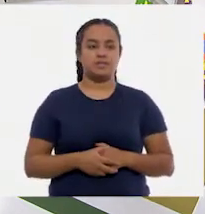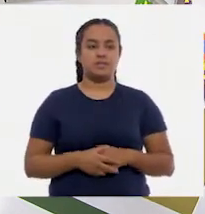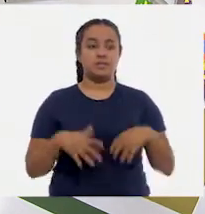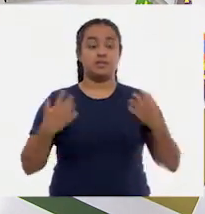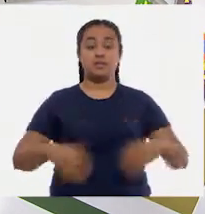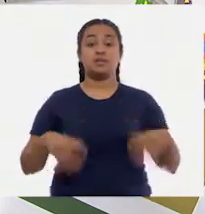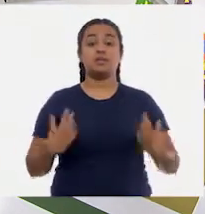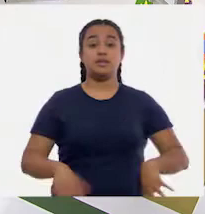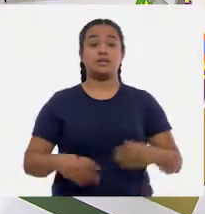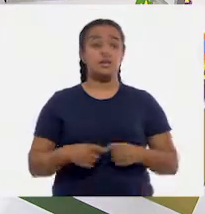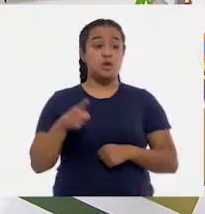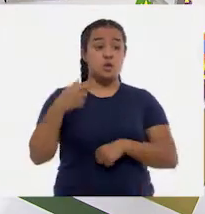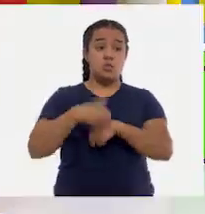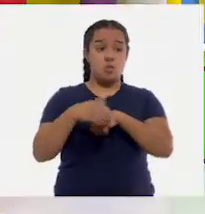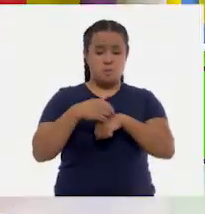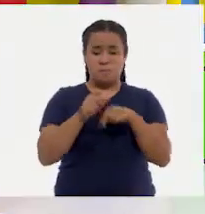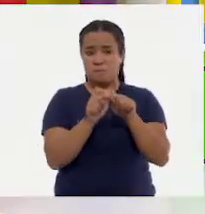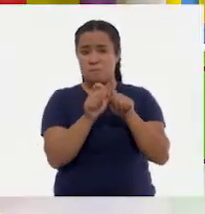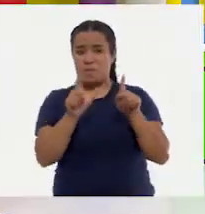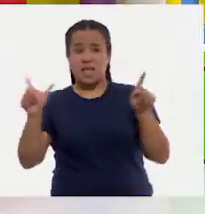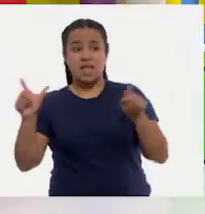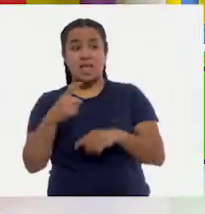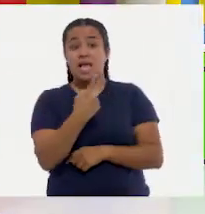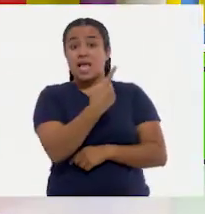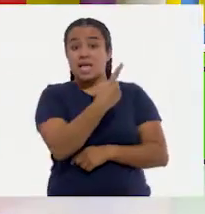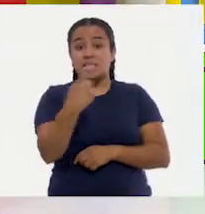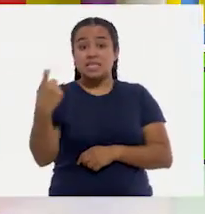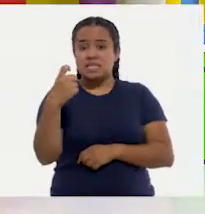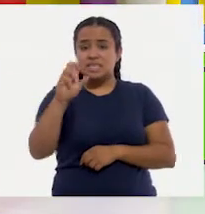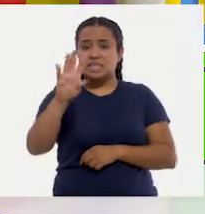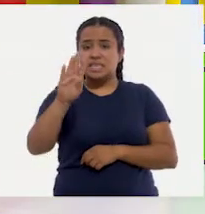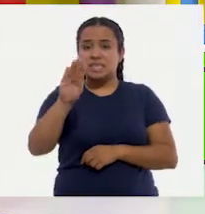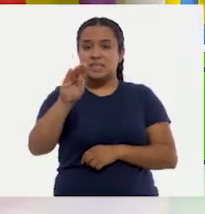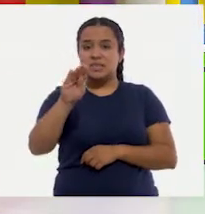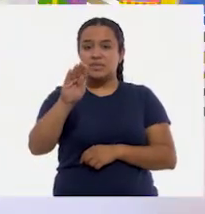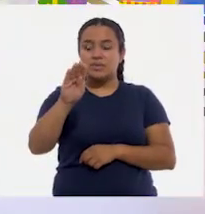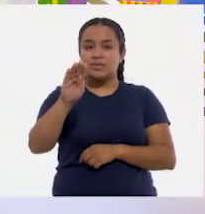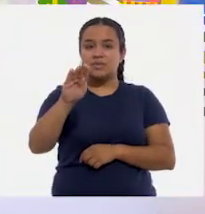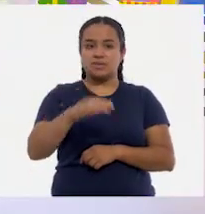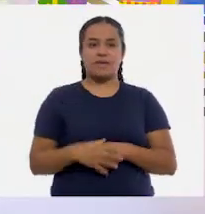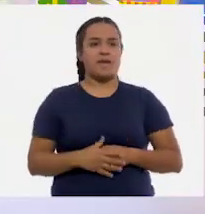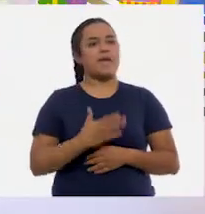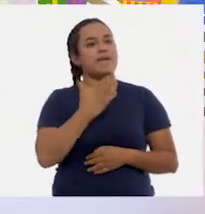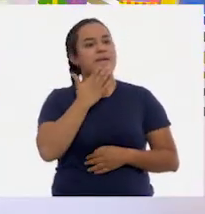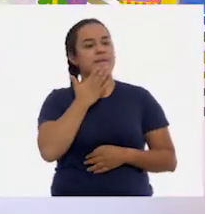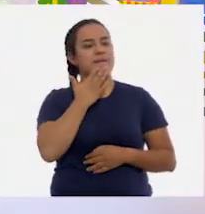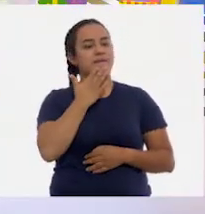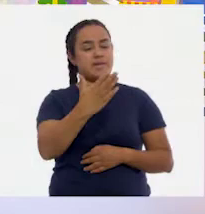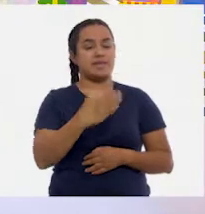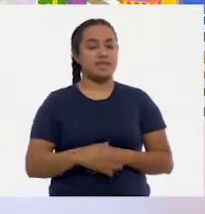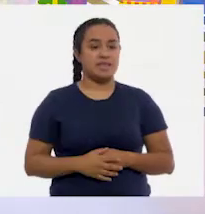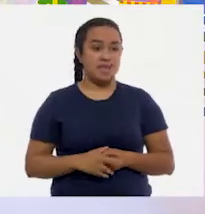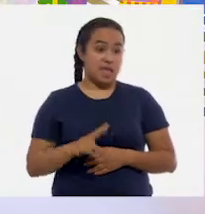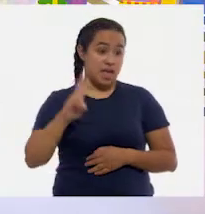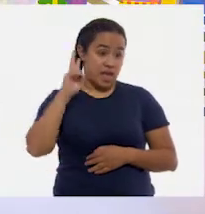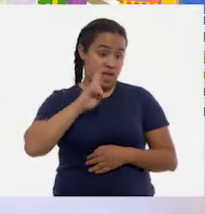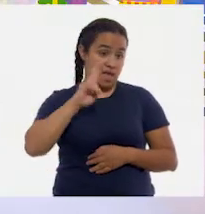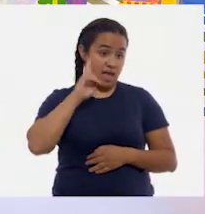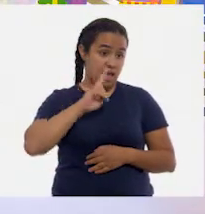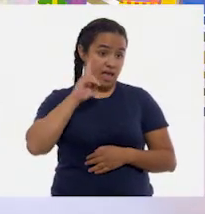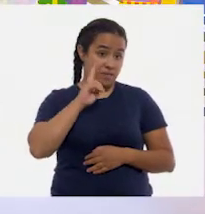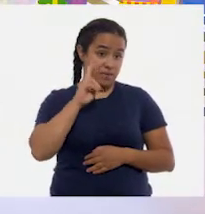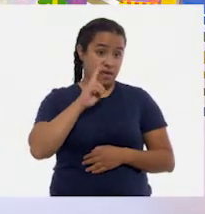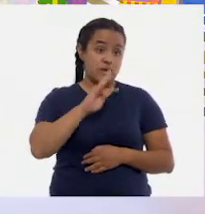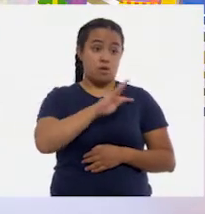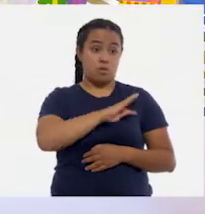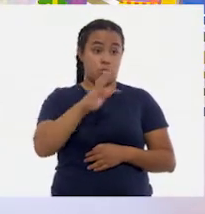Es un numerote. Ciento noventa. Muy bien. Pues vamos a hacer el reto. A ver si